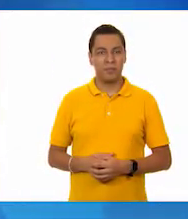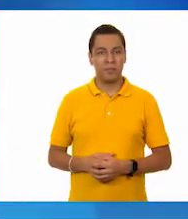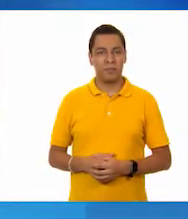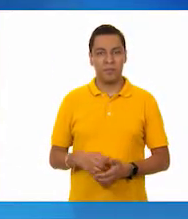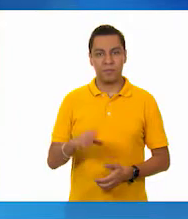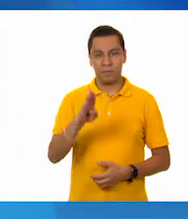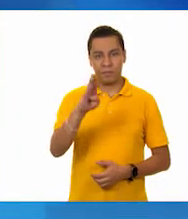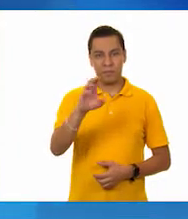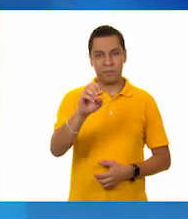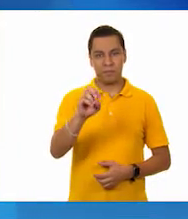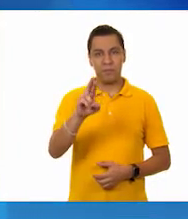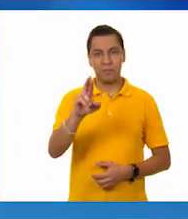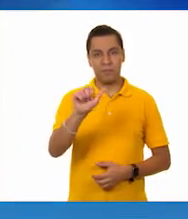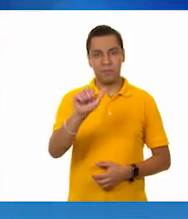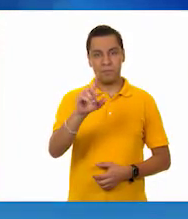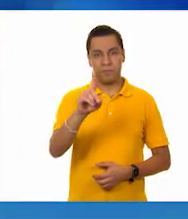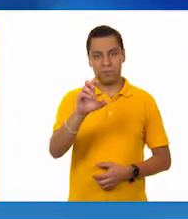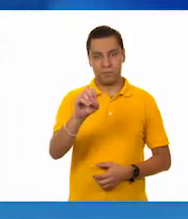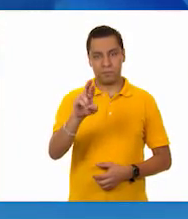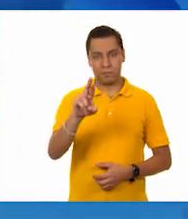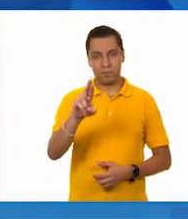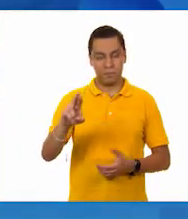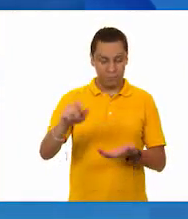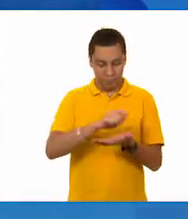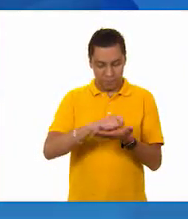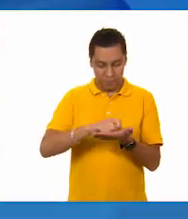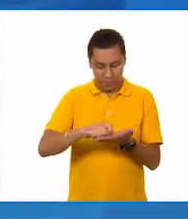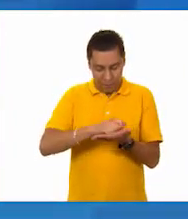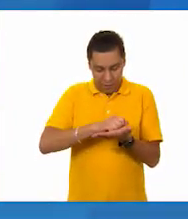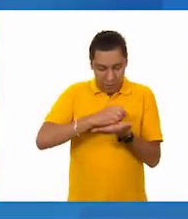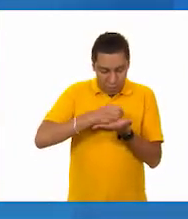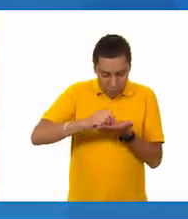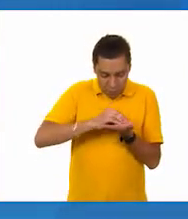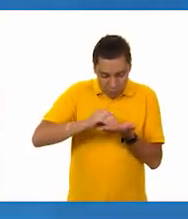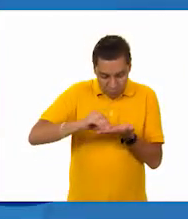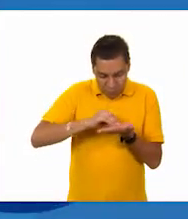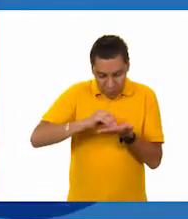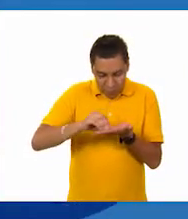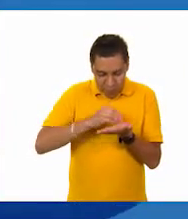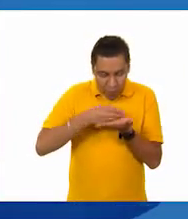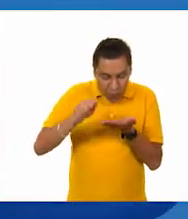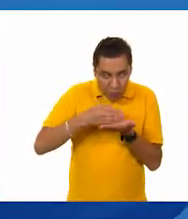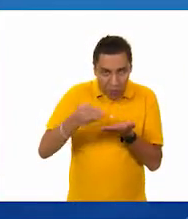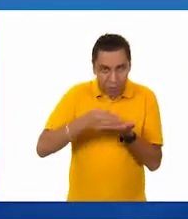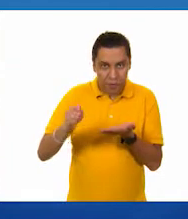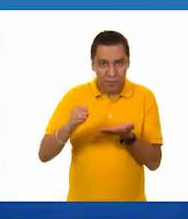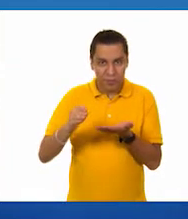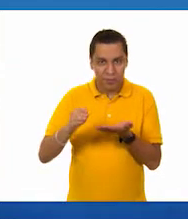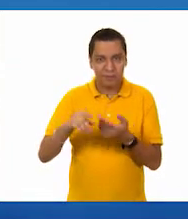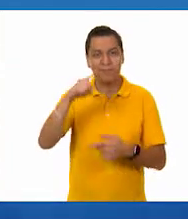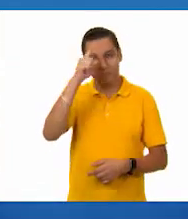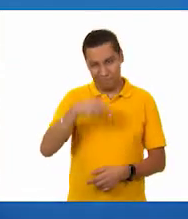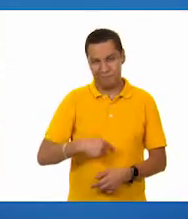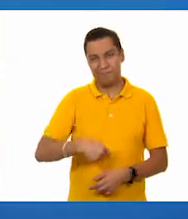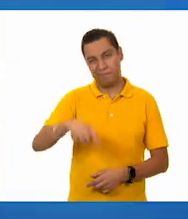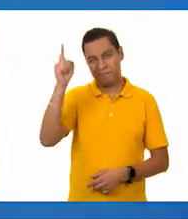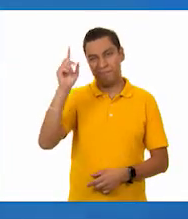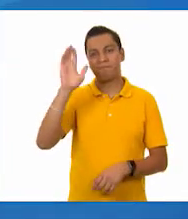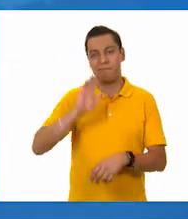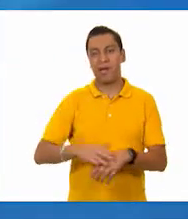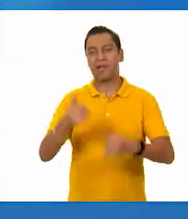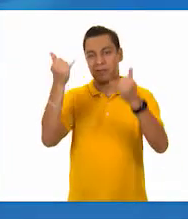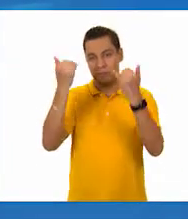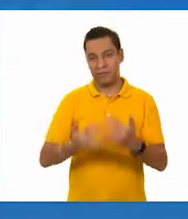Entonces, los que pudieron observar su libro de desafíos y eligieron que el borrador... Adelante, palomita, que tienen lo